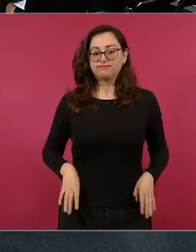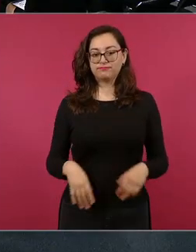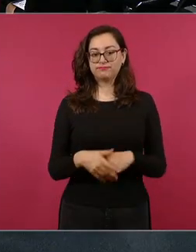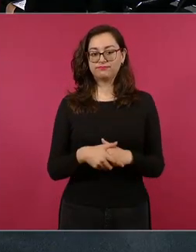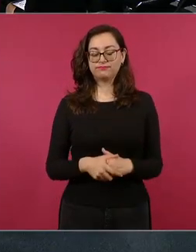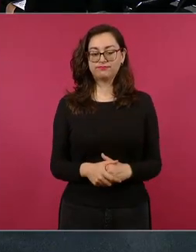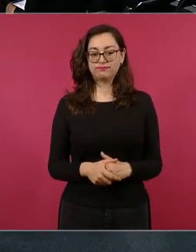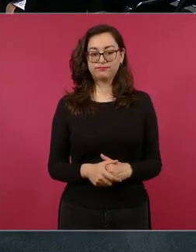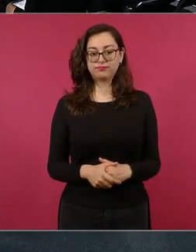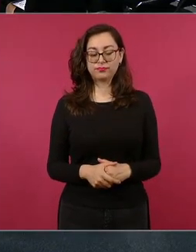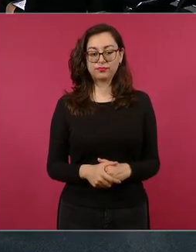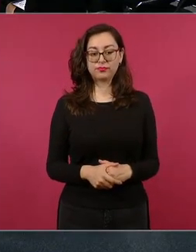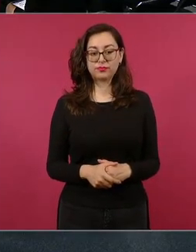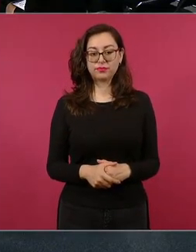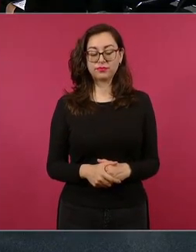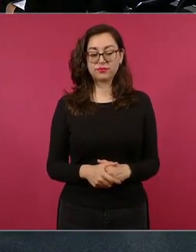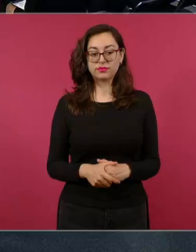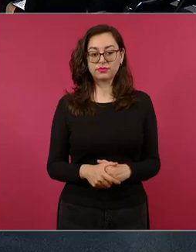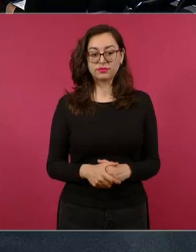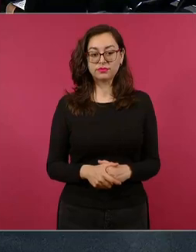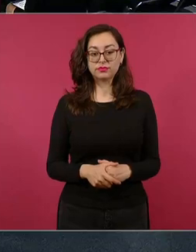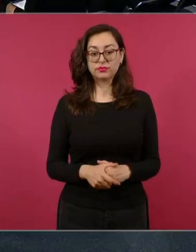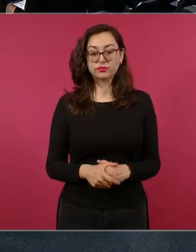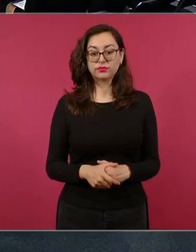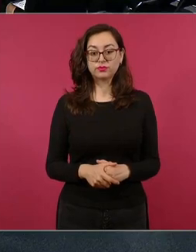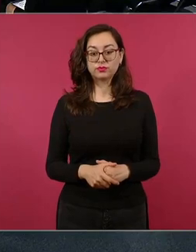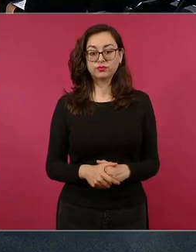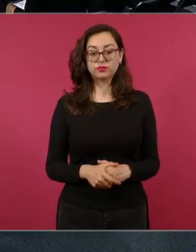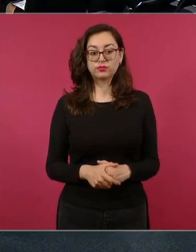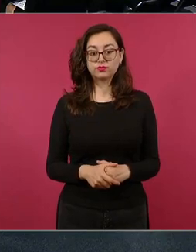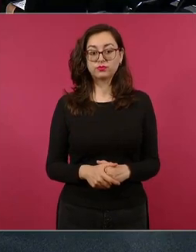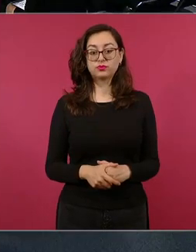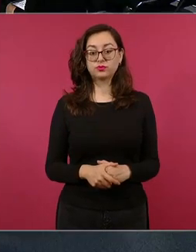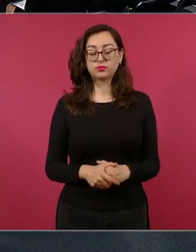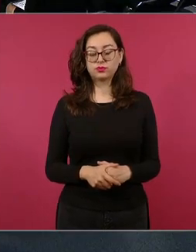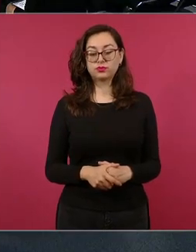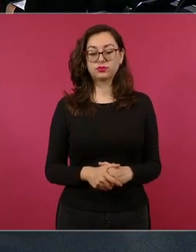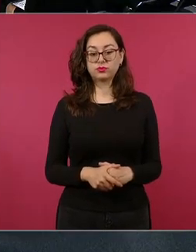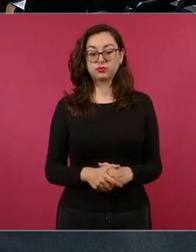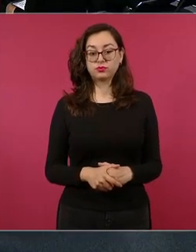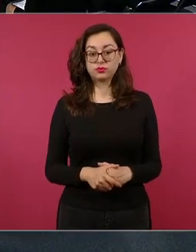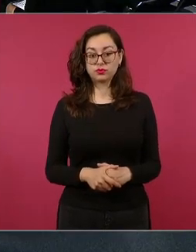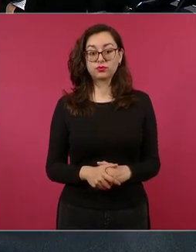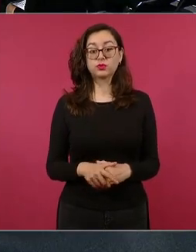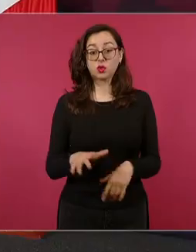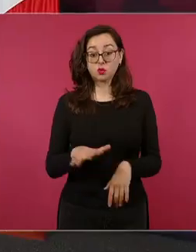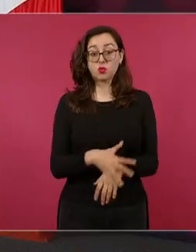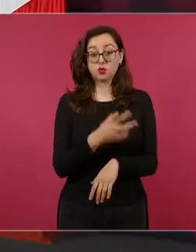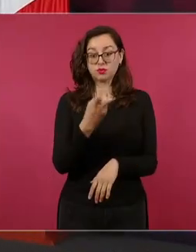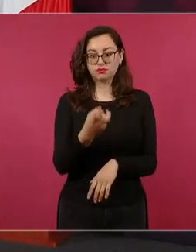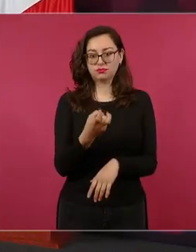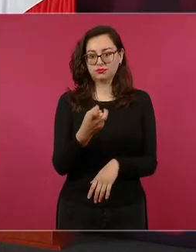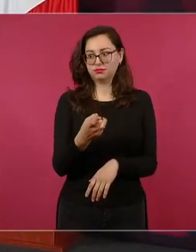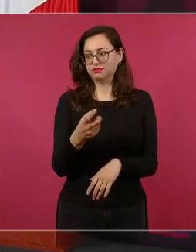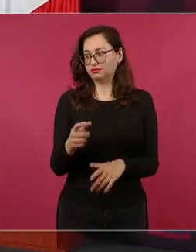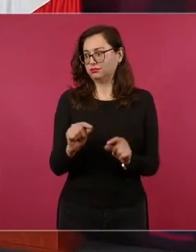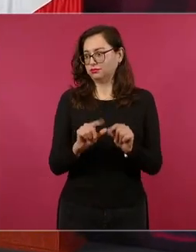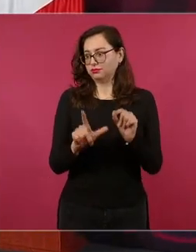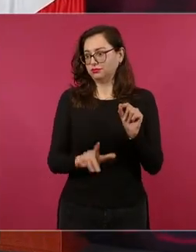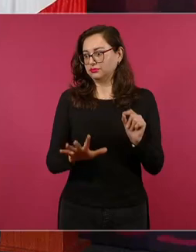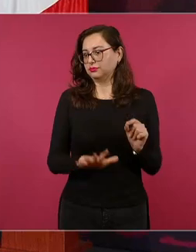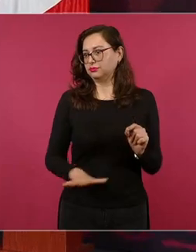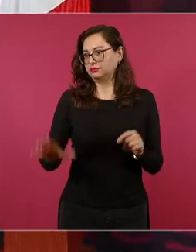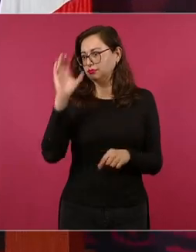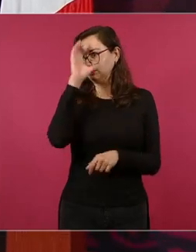por eso es un pueblo y una potencia cultural